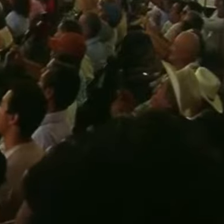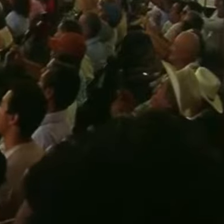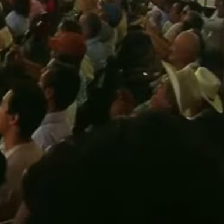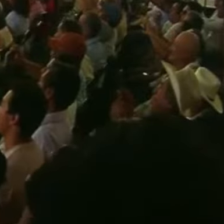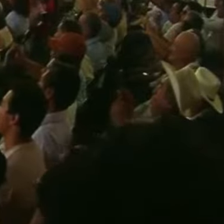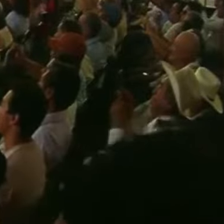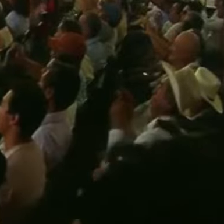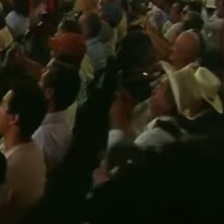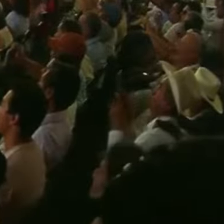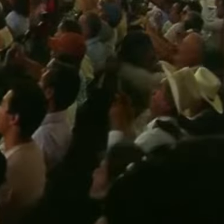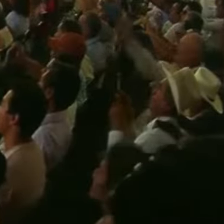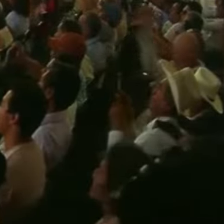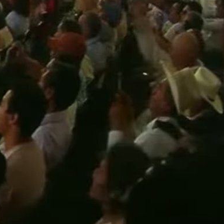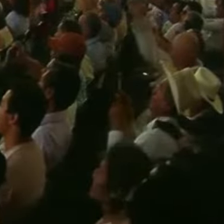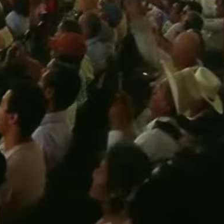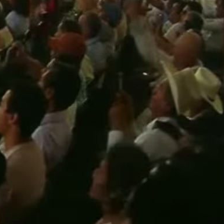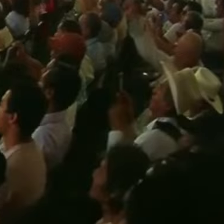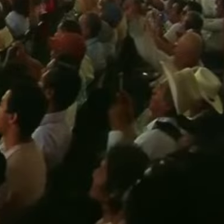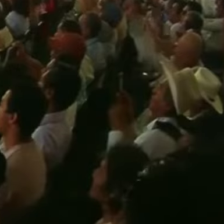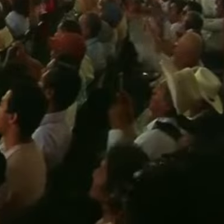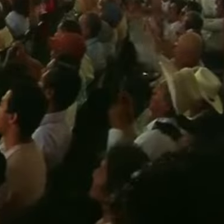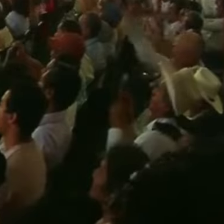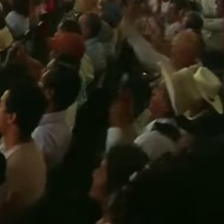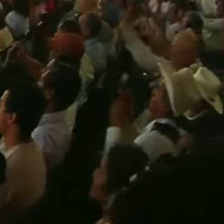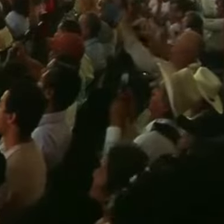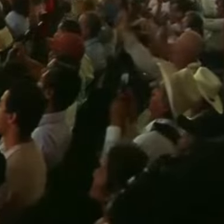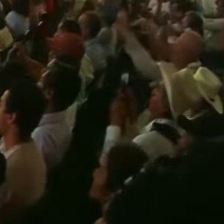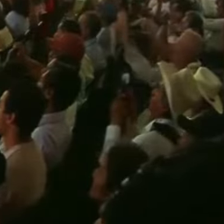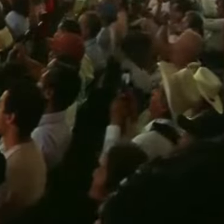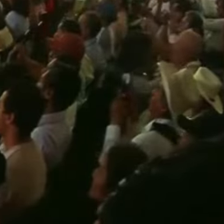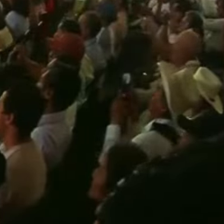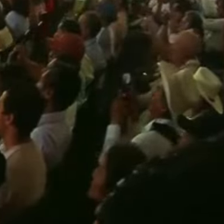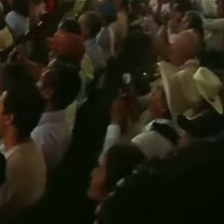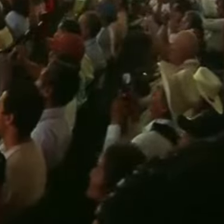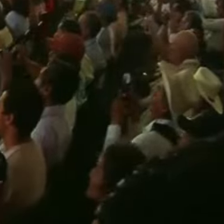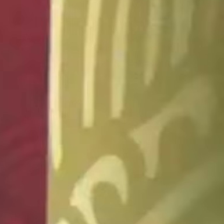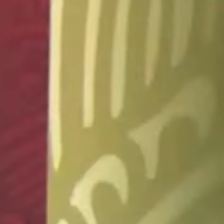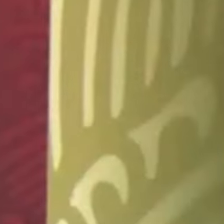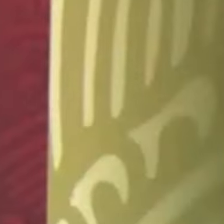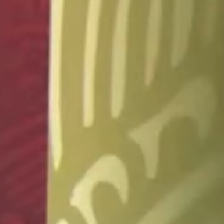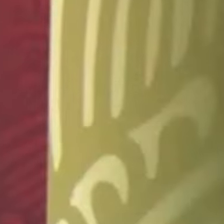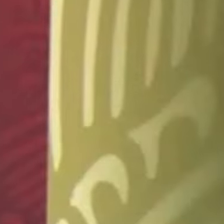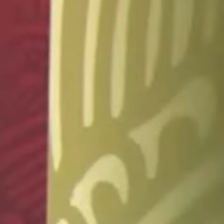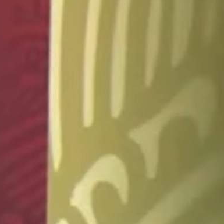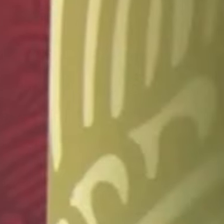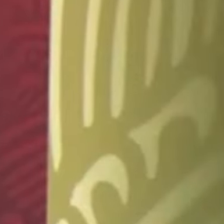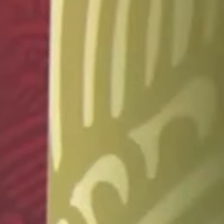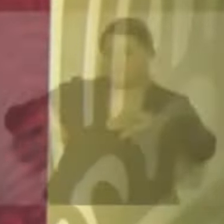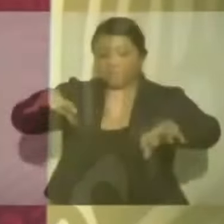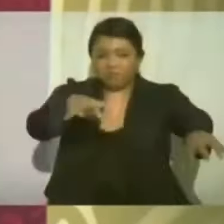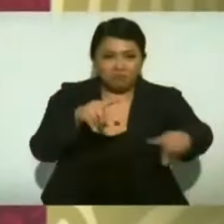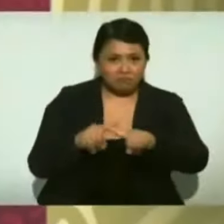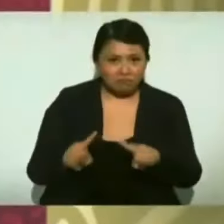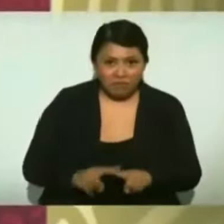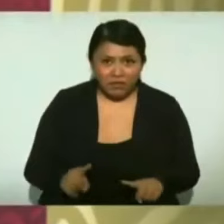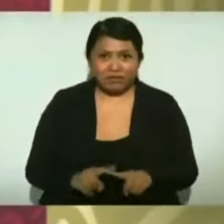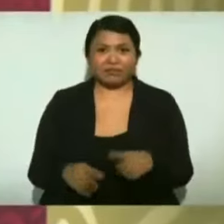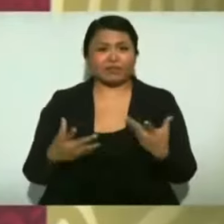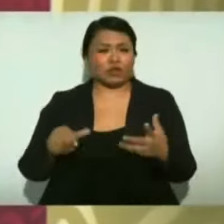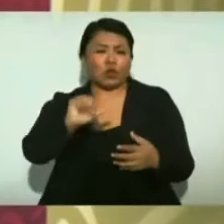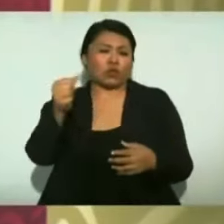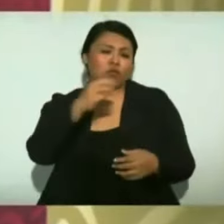de comunidades, de pueblos, ejidos, rancherías y de otros